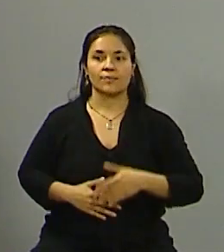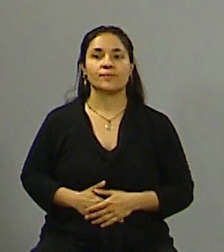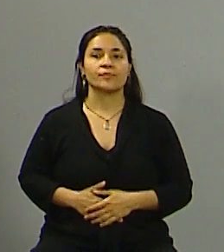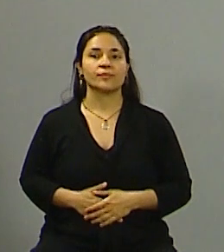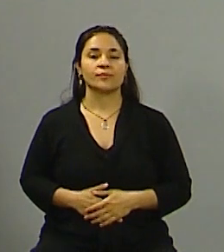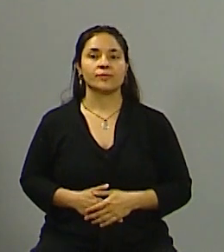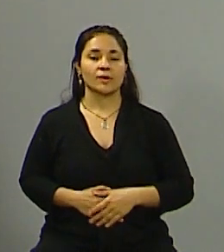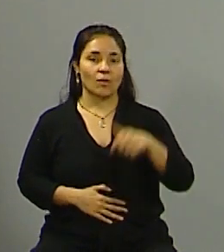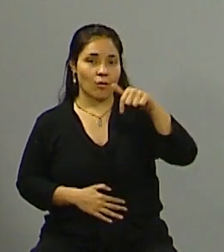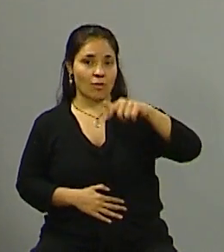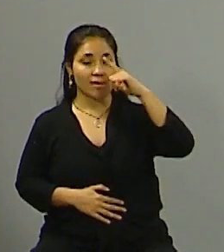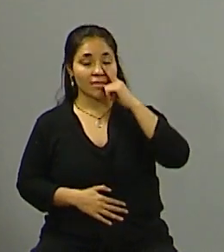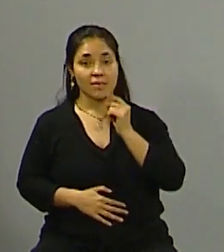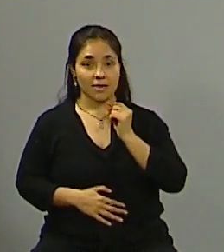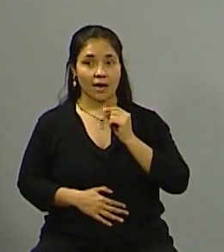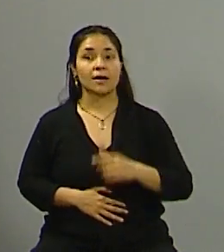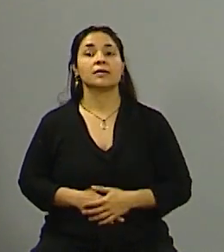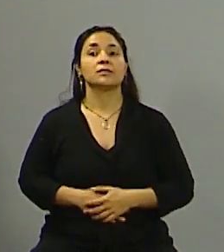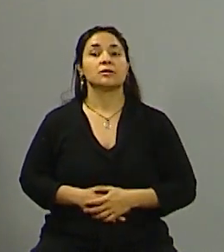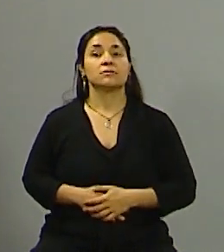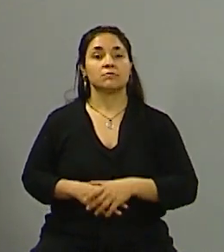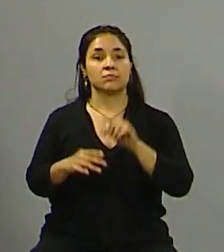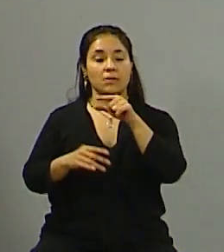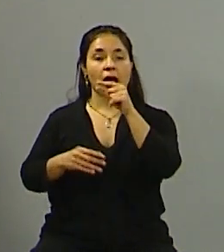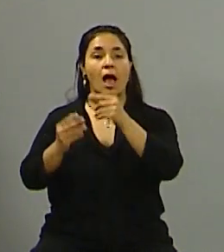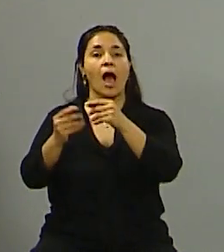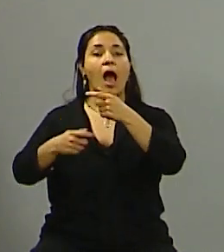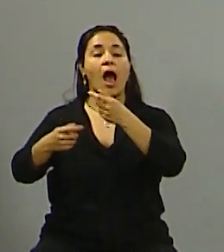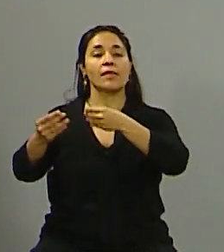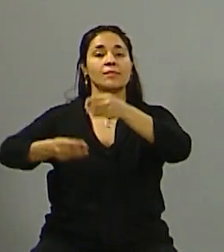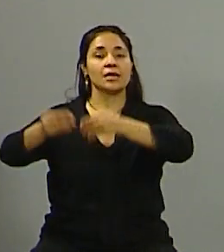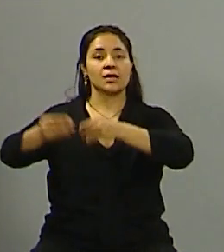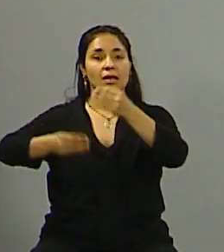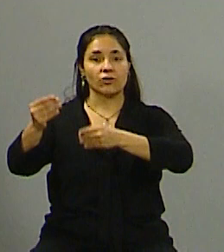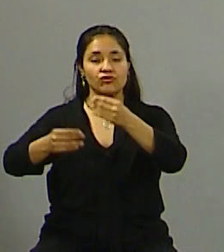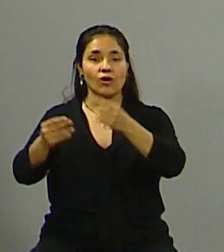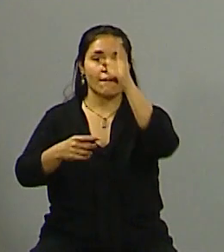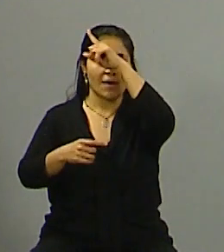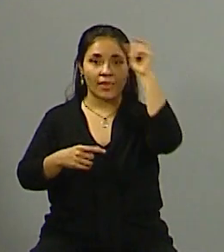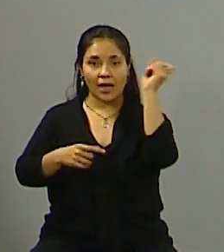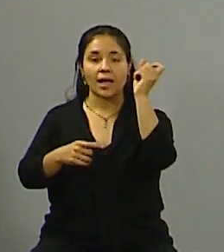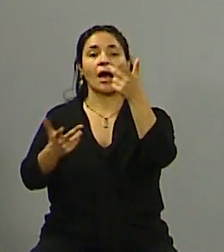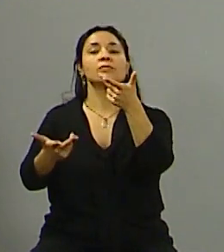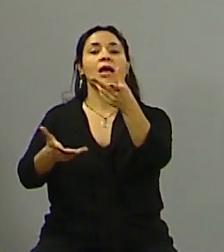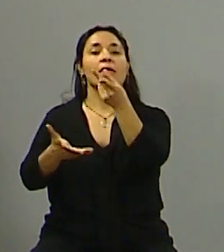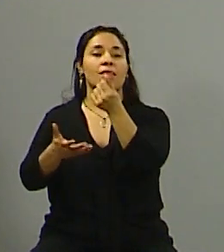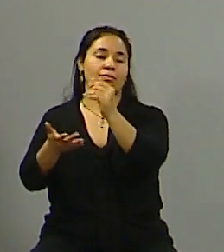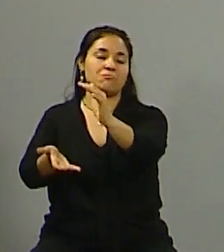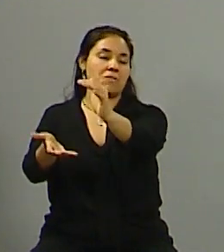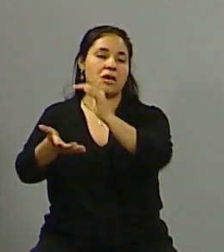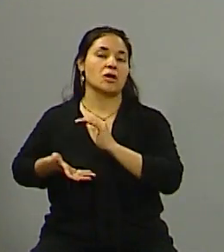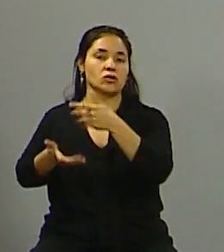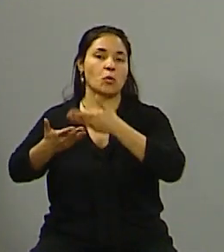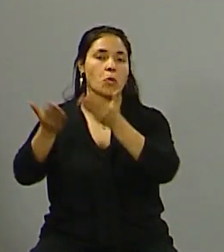en el día de hoy le he dado la instrucción a la administración federal de ingresos públicos para que establezca